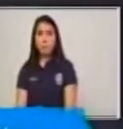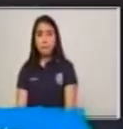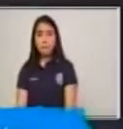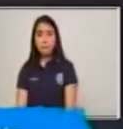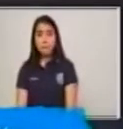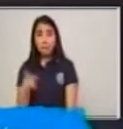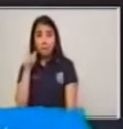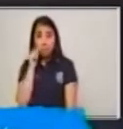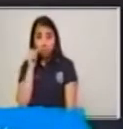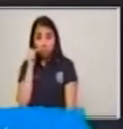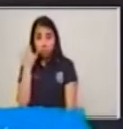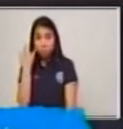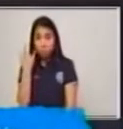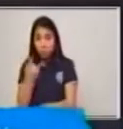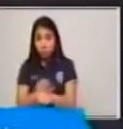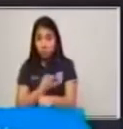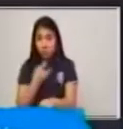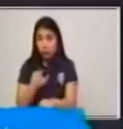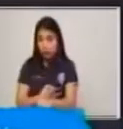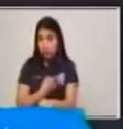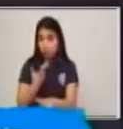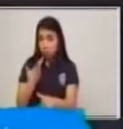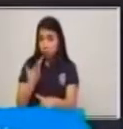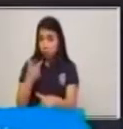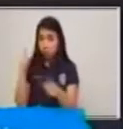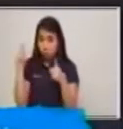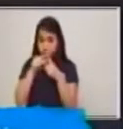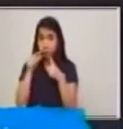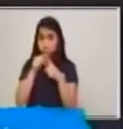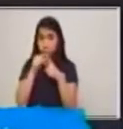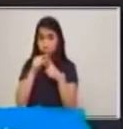signos, señas.